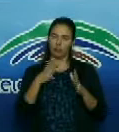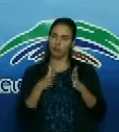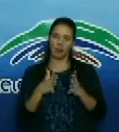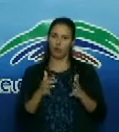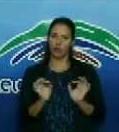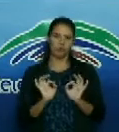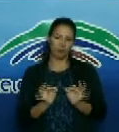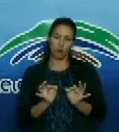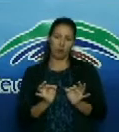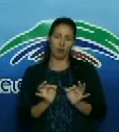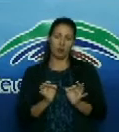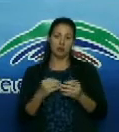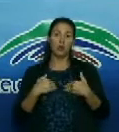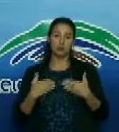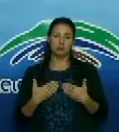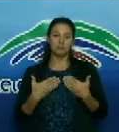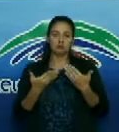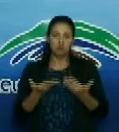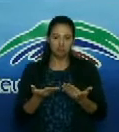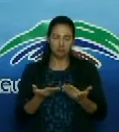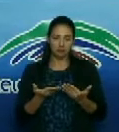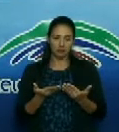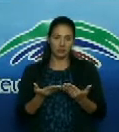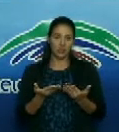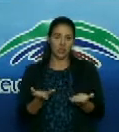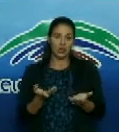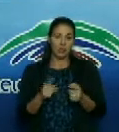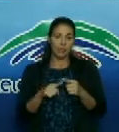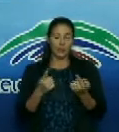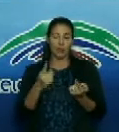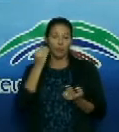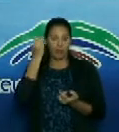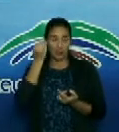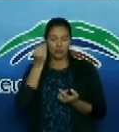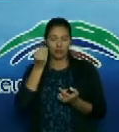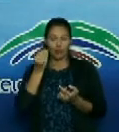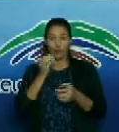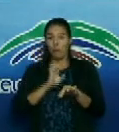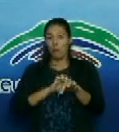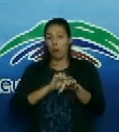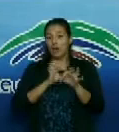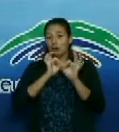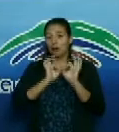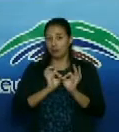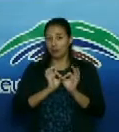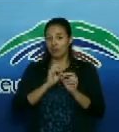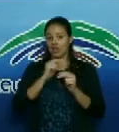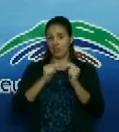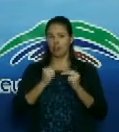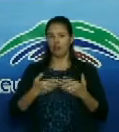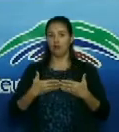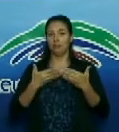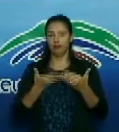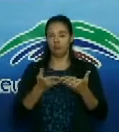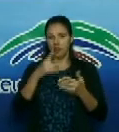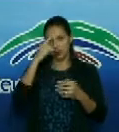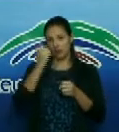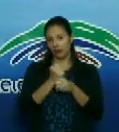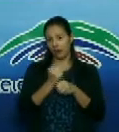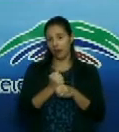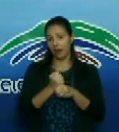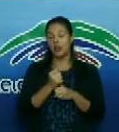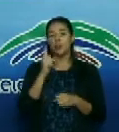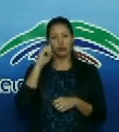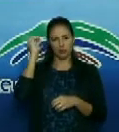yo di mi paso al frente realmente pienso que desde el momento que lo hice lo hice conociendo de que me